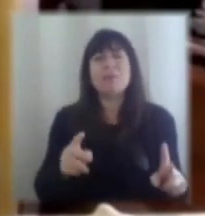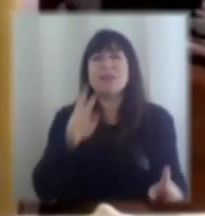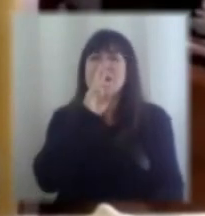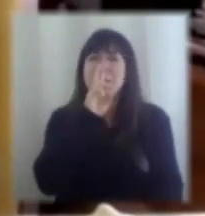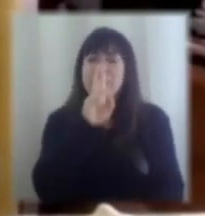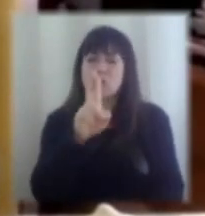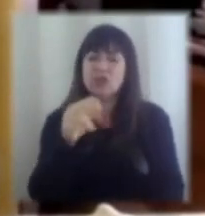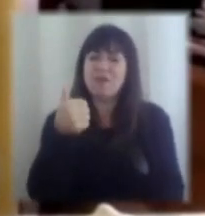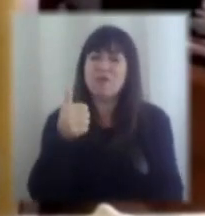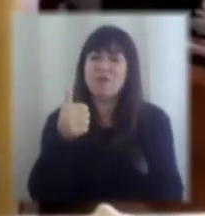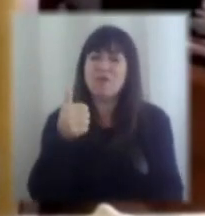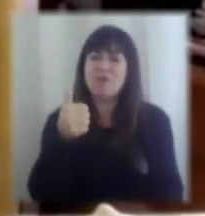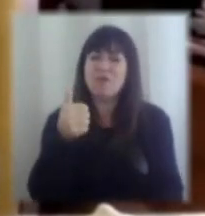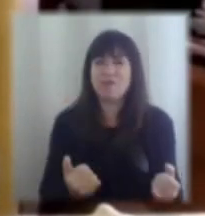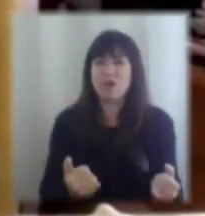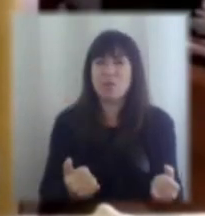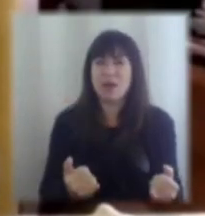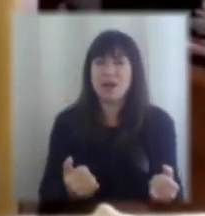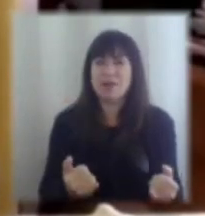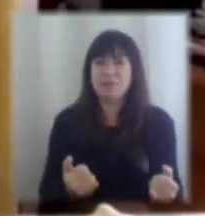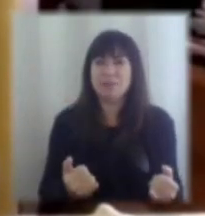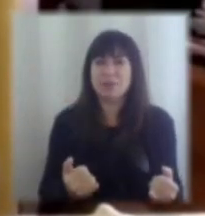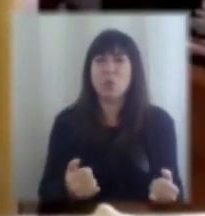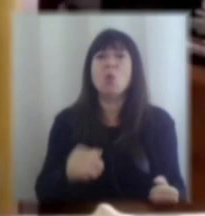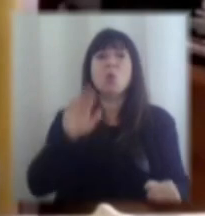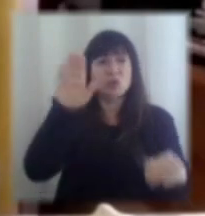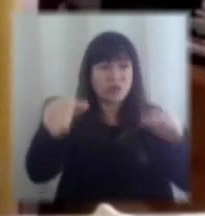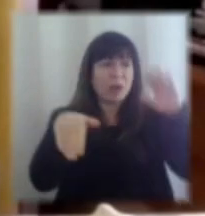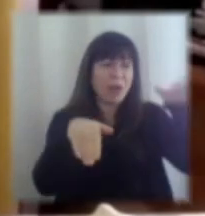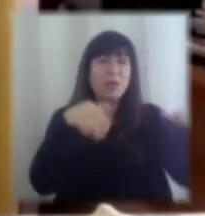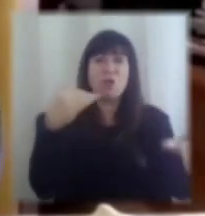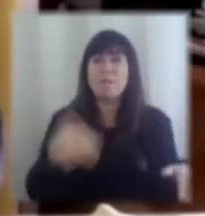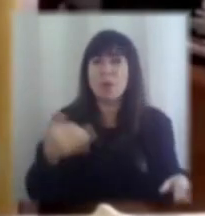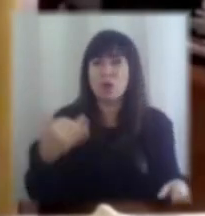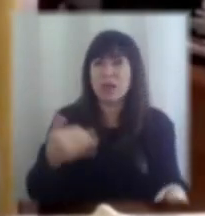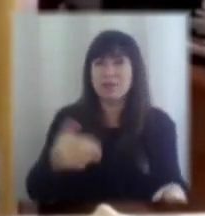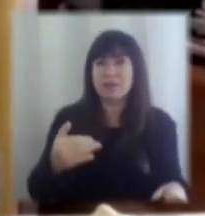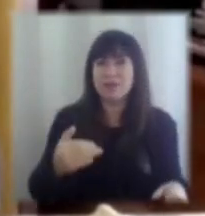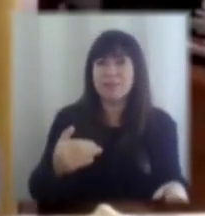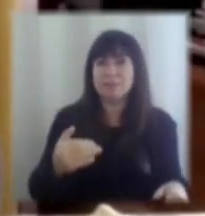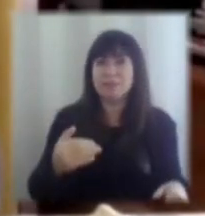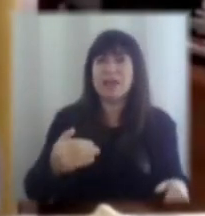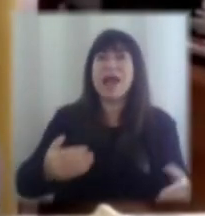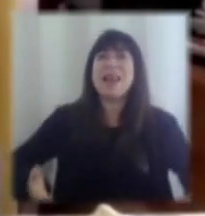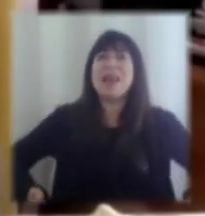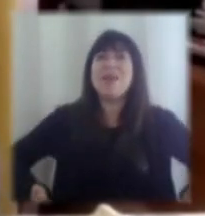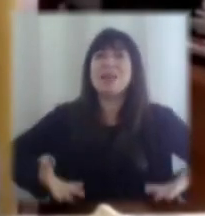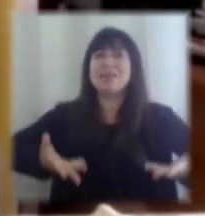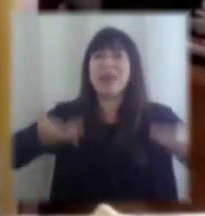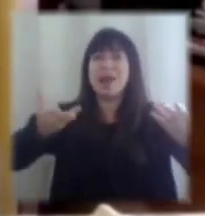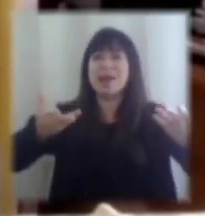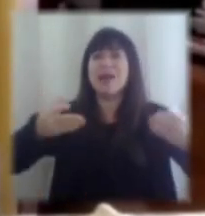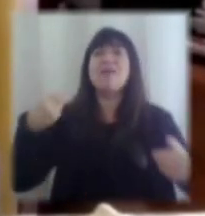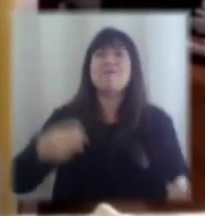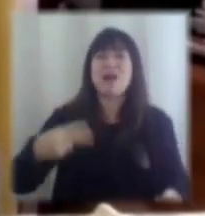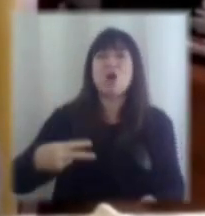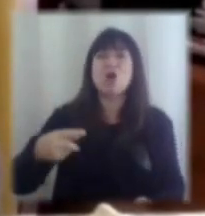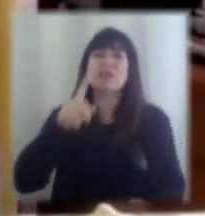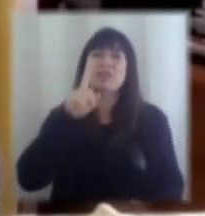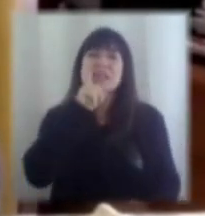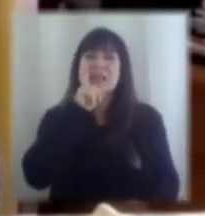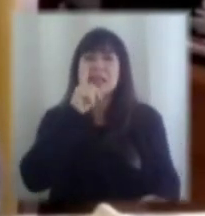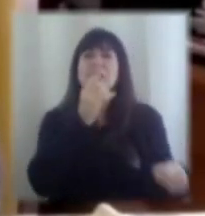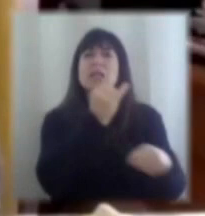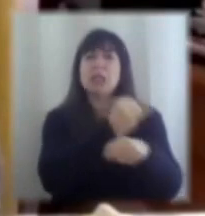y que yo creo que señala además un llamado importante a enaltecer el valor que tiene esta institucionalidad, el valor de